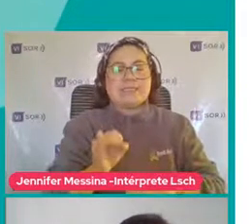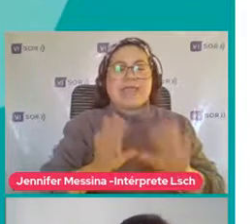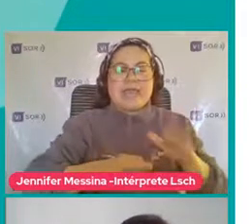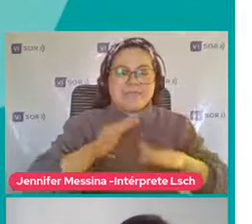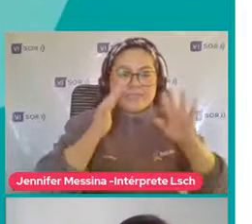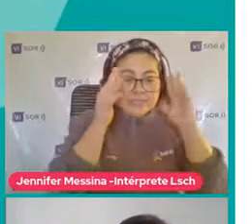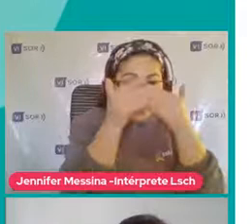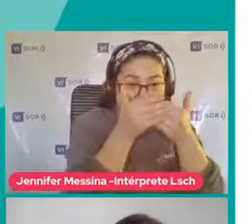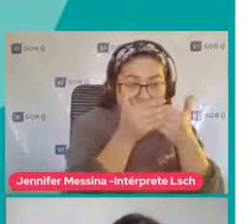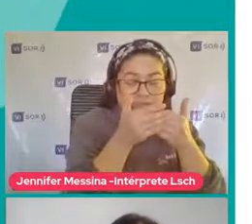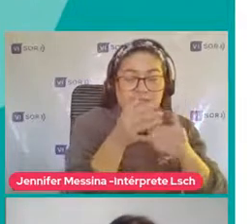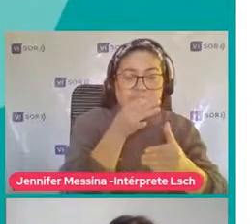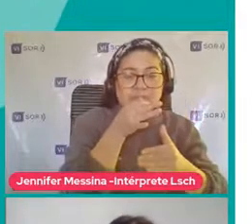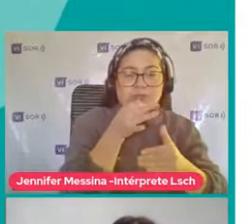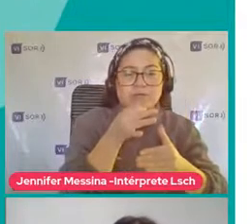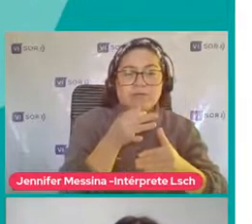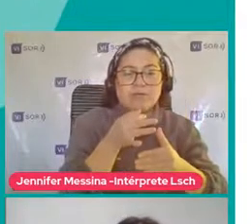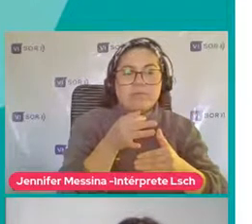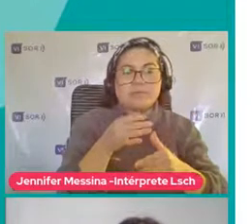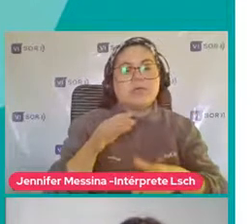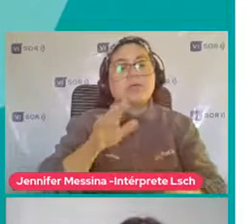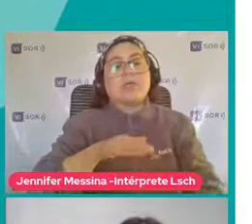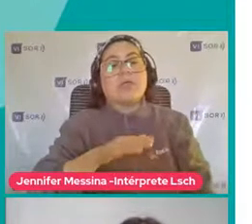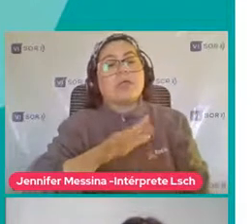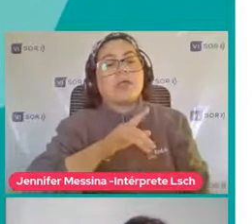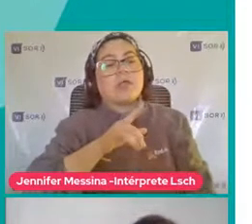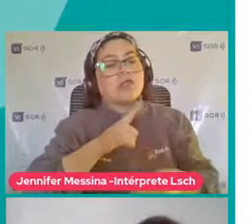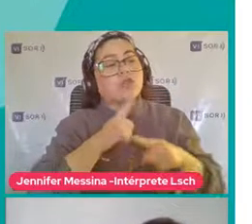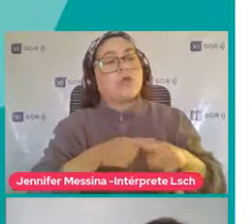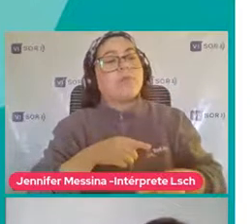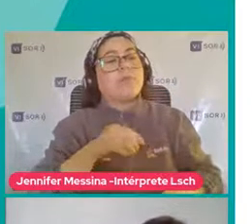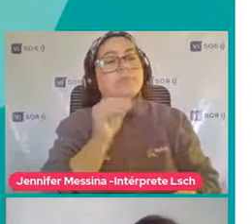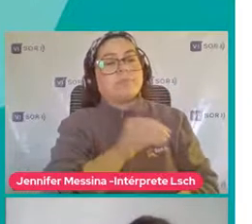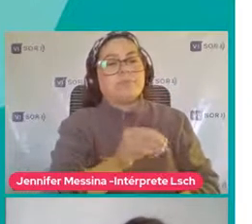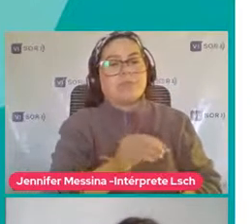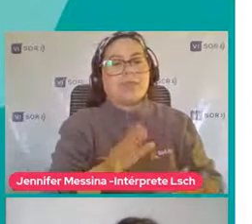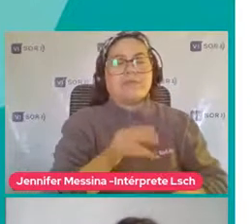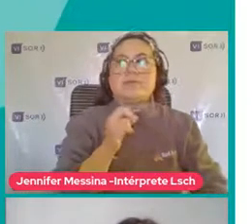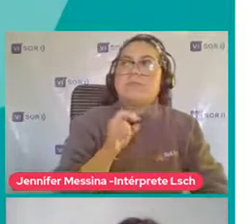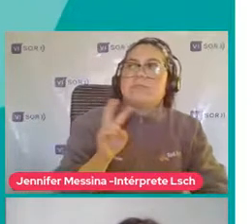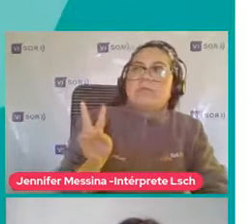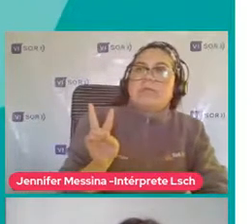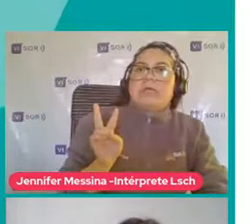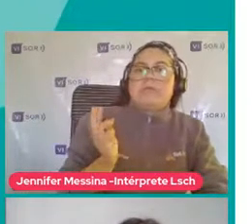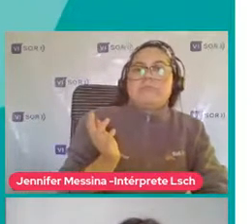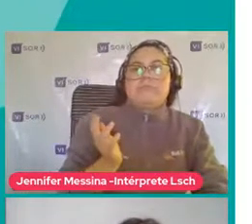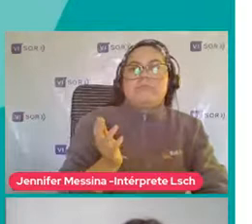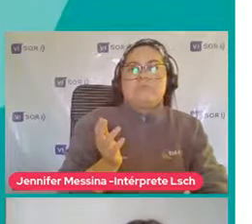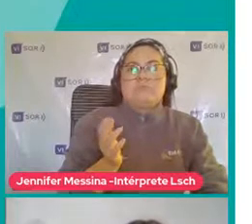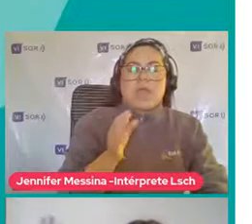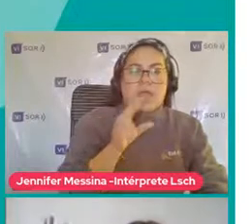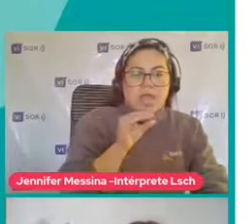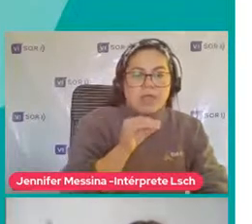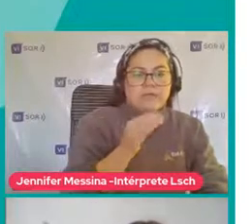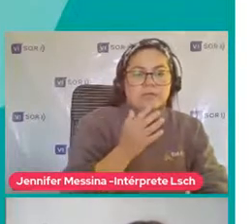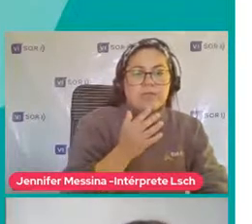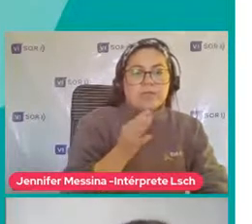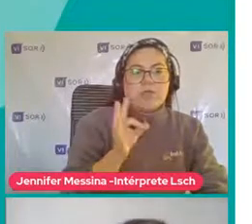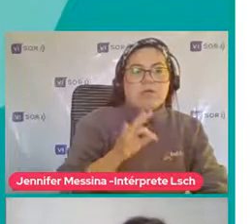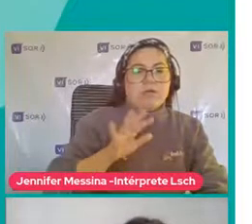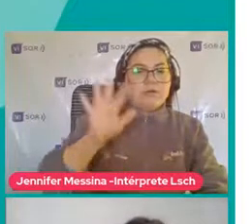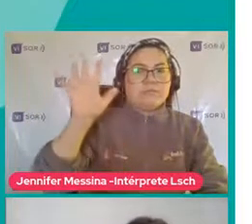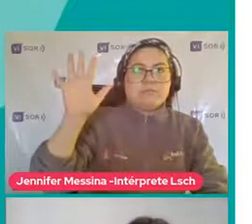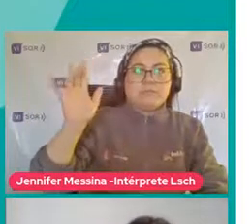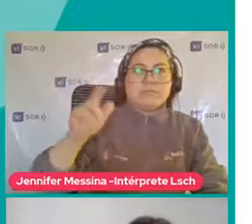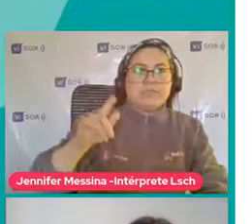Cuando se les llama Por su nombre O responden solamente Con uno de los tres Actos sociales O miran O hablan O hacen así como